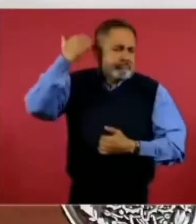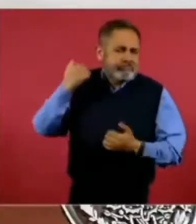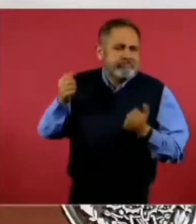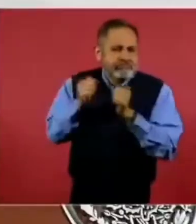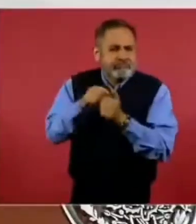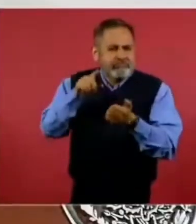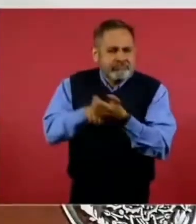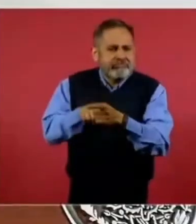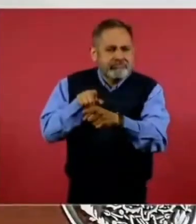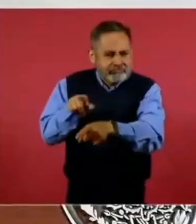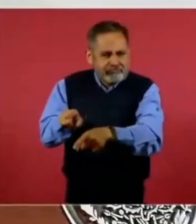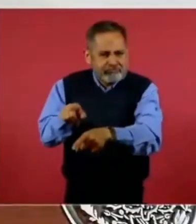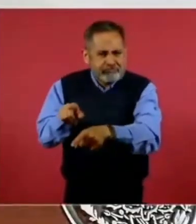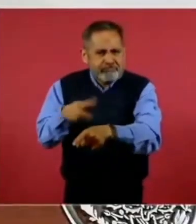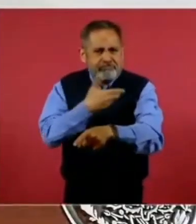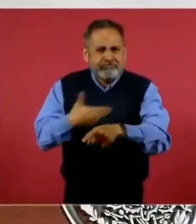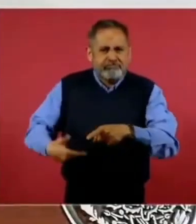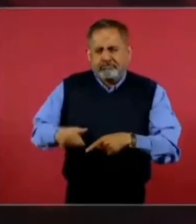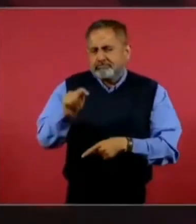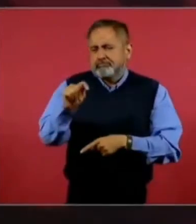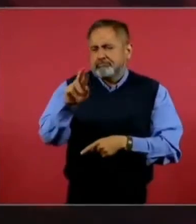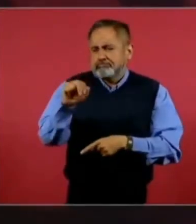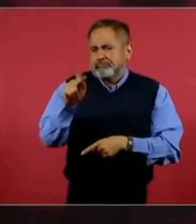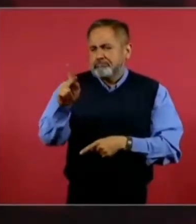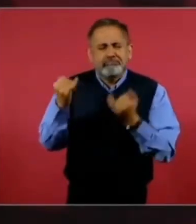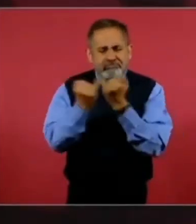también con el presidente Trump?